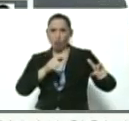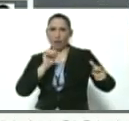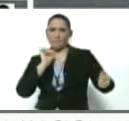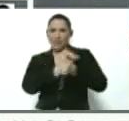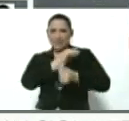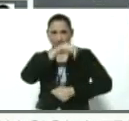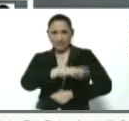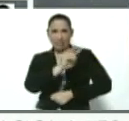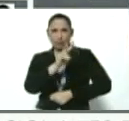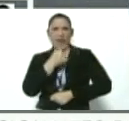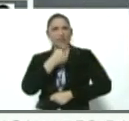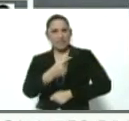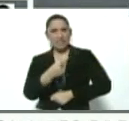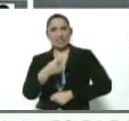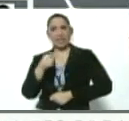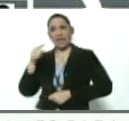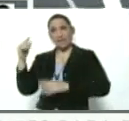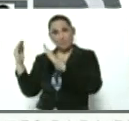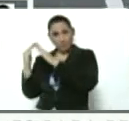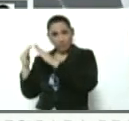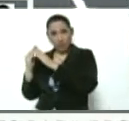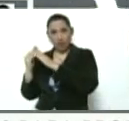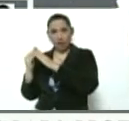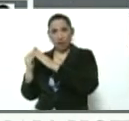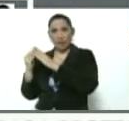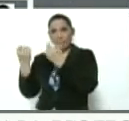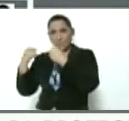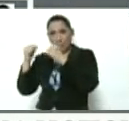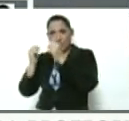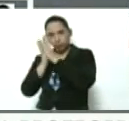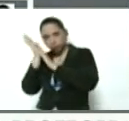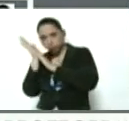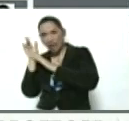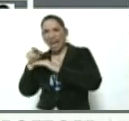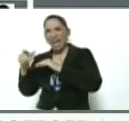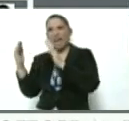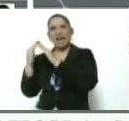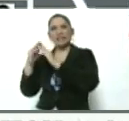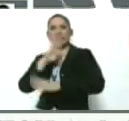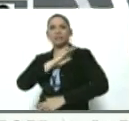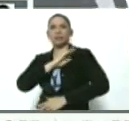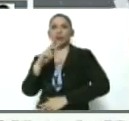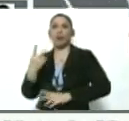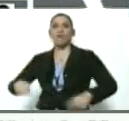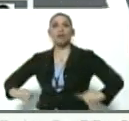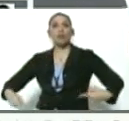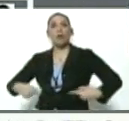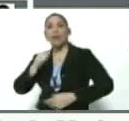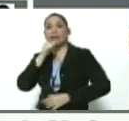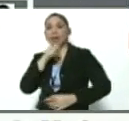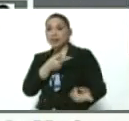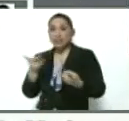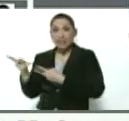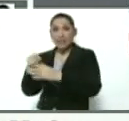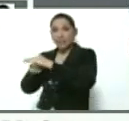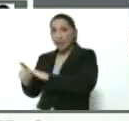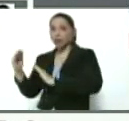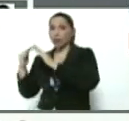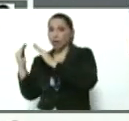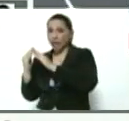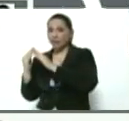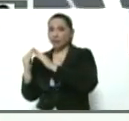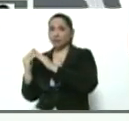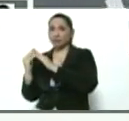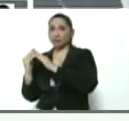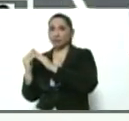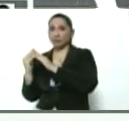estaban pernoctando antes de partir hacia Venezuela es la finca de Doble Rueda, y que quien lo recibe allá en la Guajira